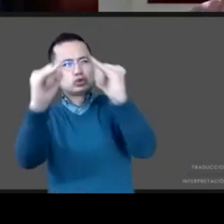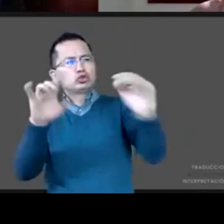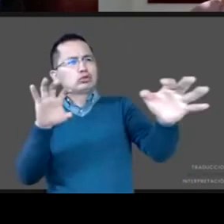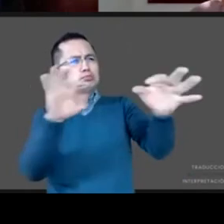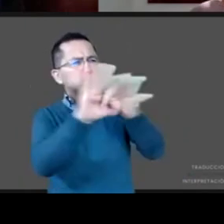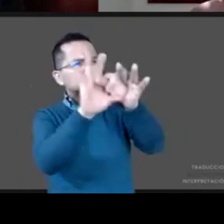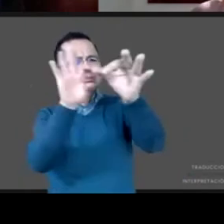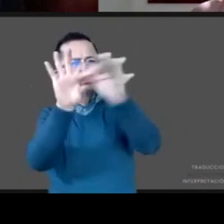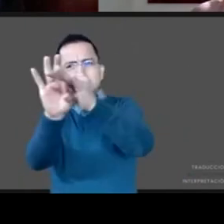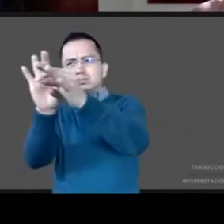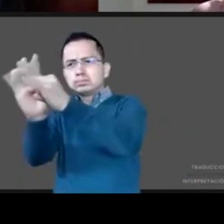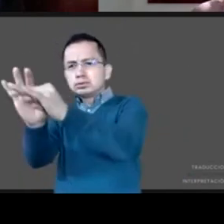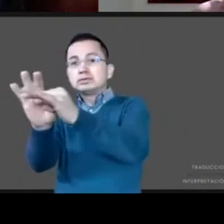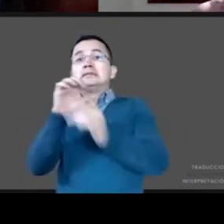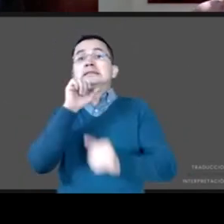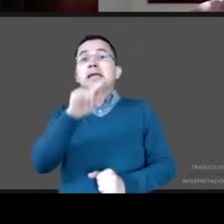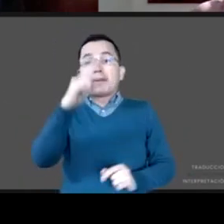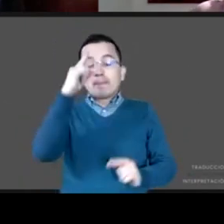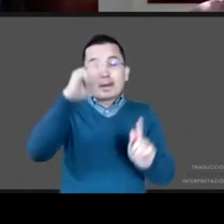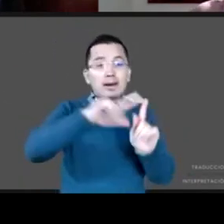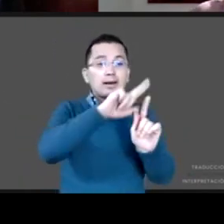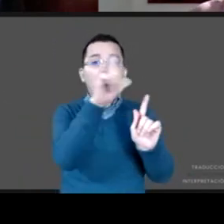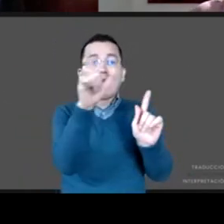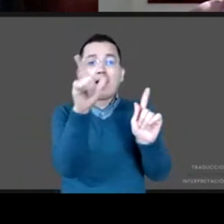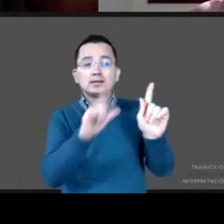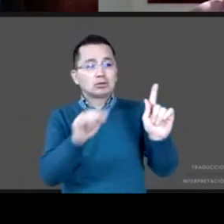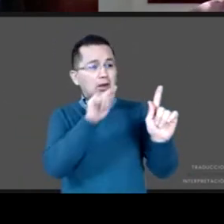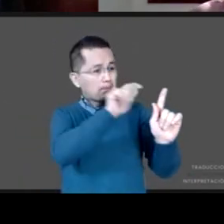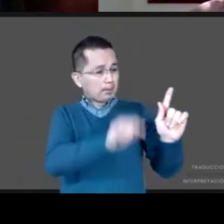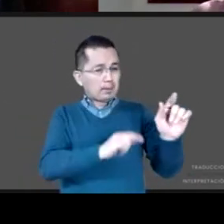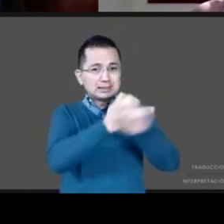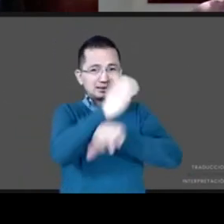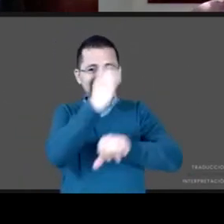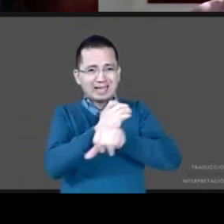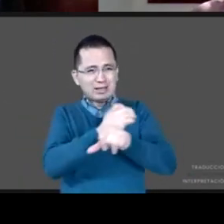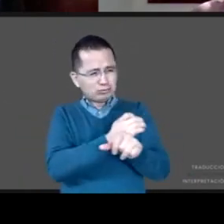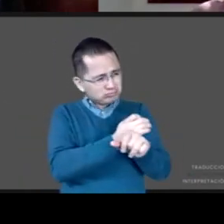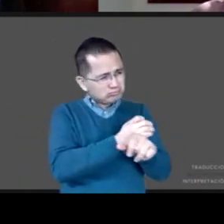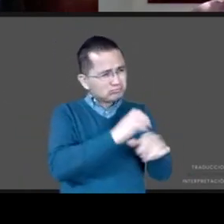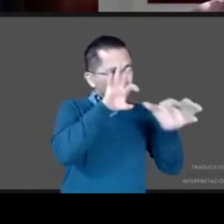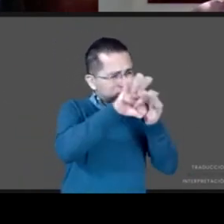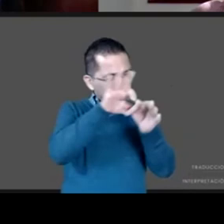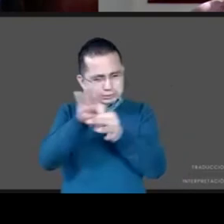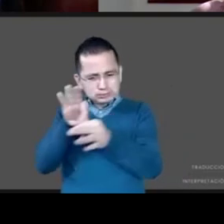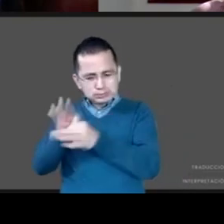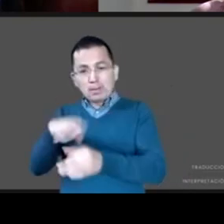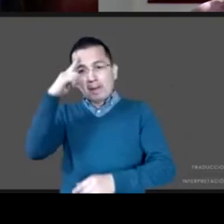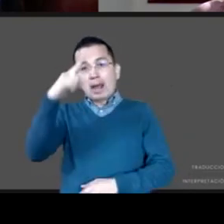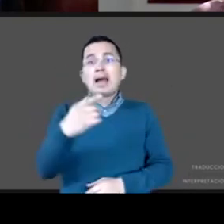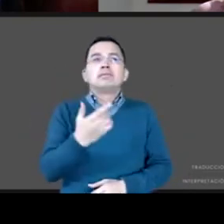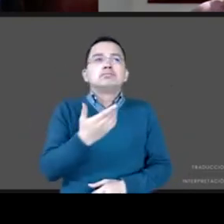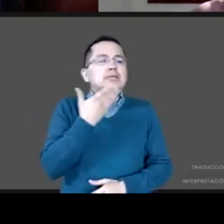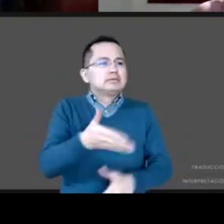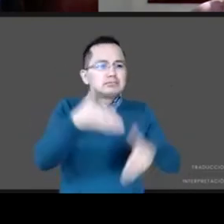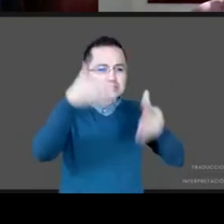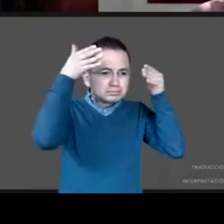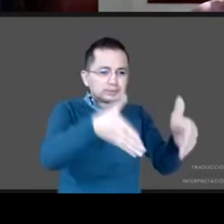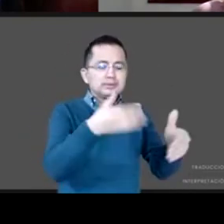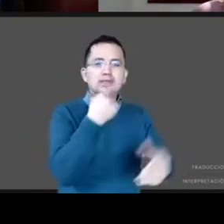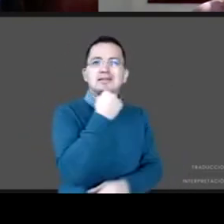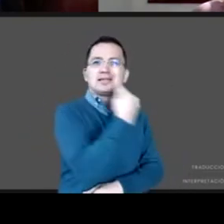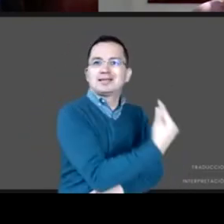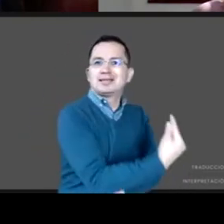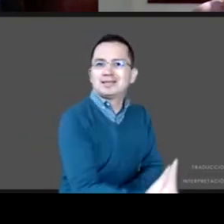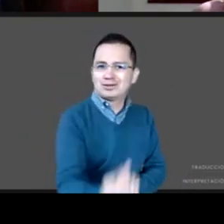los estados de la República para de verdad tener una agenda de niñez que pueda accionar las políticas públicas